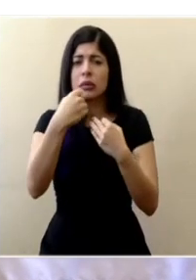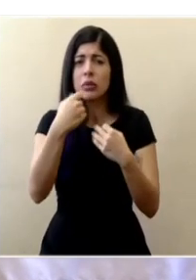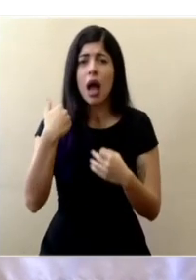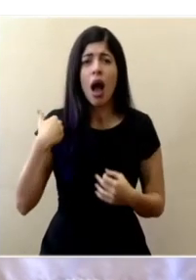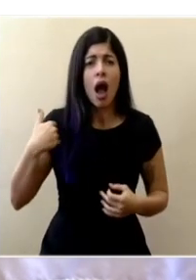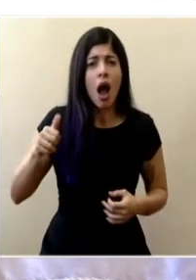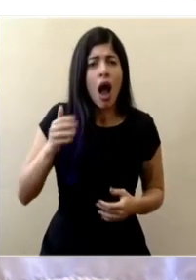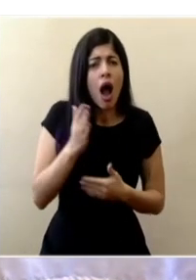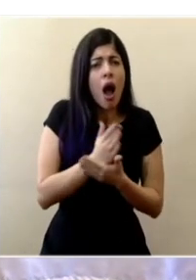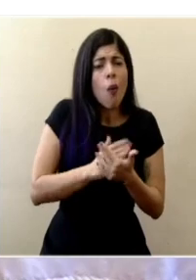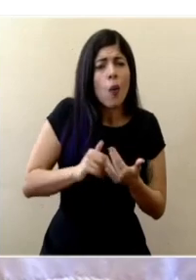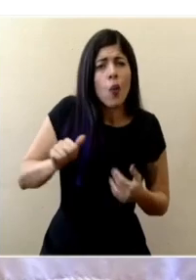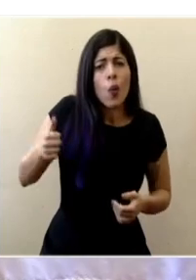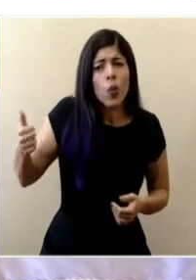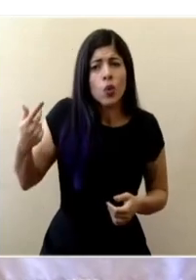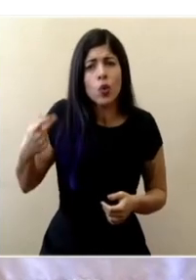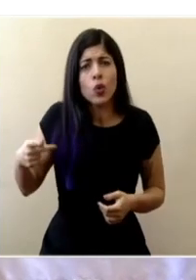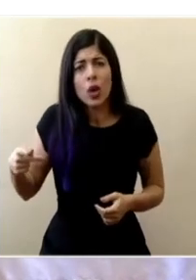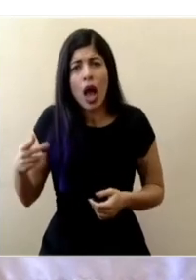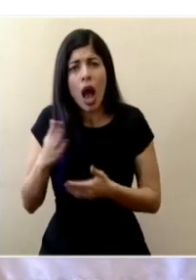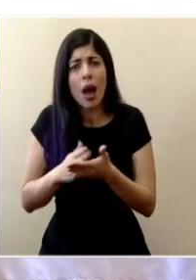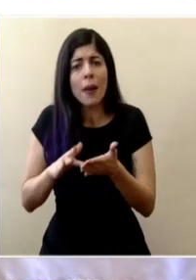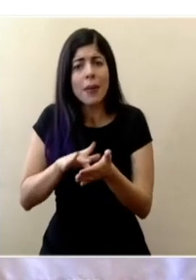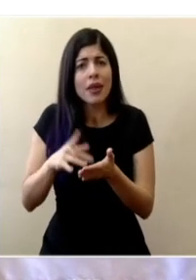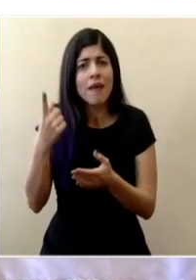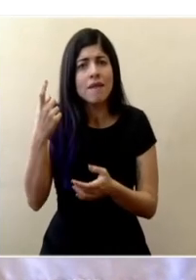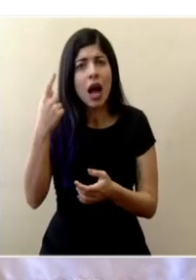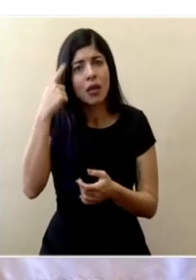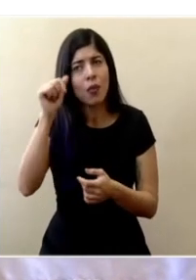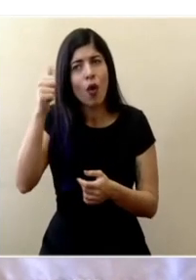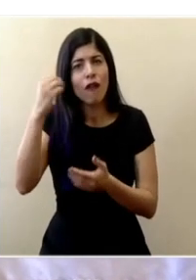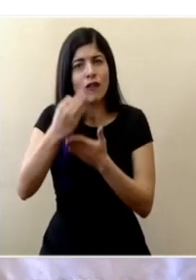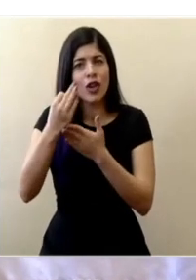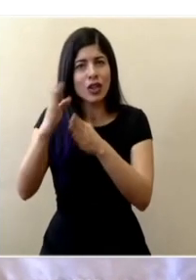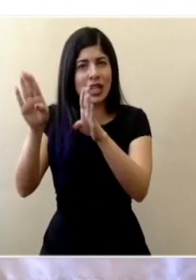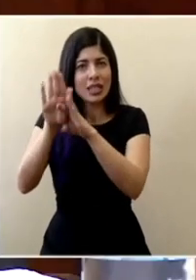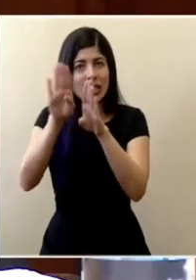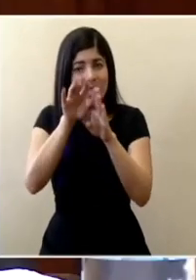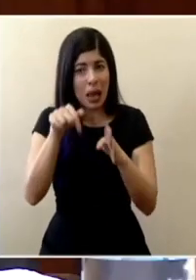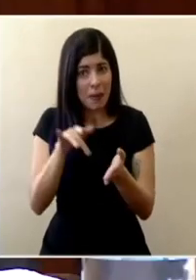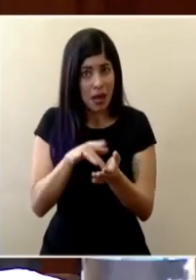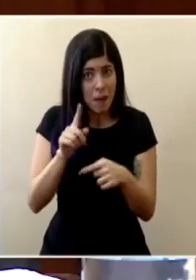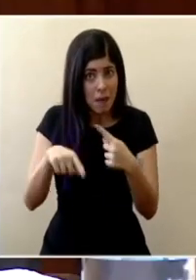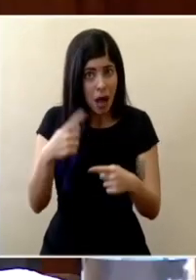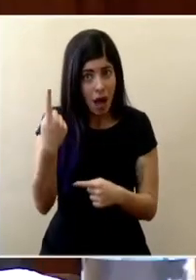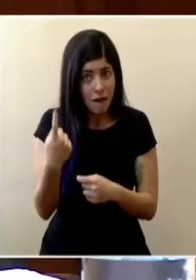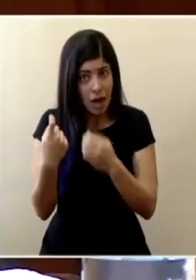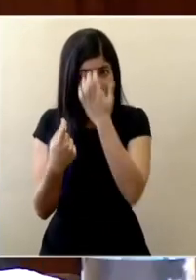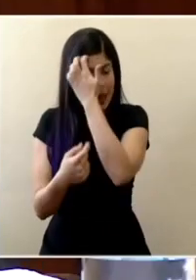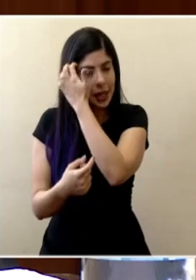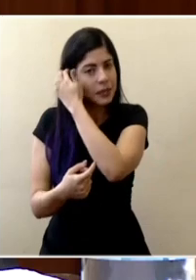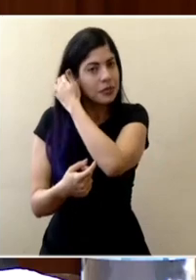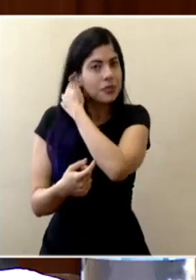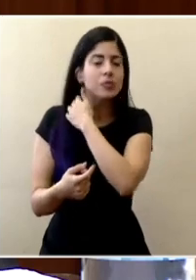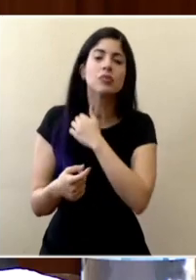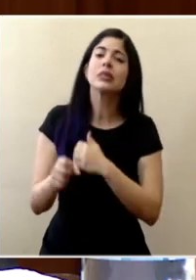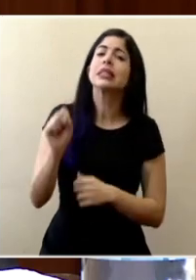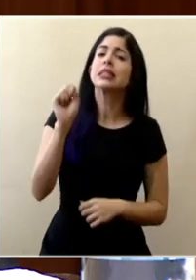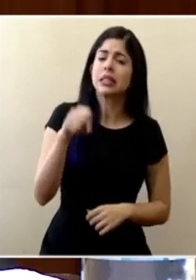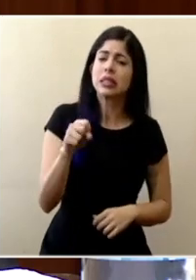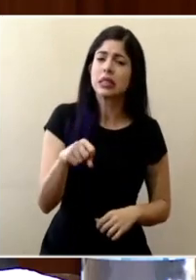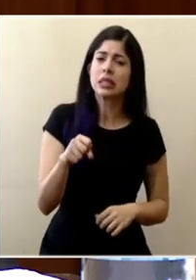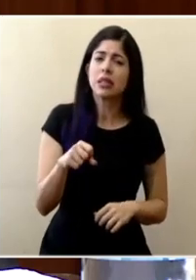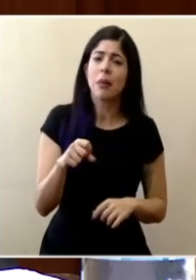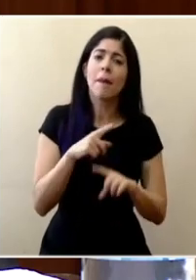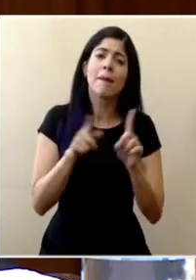riesgos de suministro de medicamentos por el cierre de algunas otras fronteras efectivamente sí pero no no le